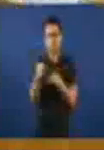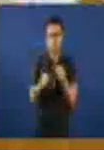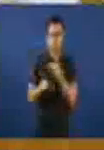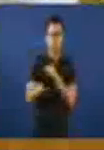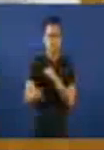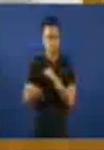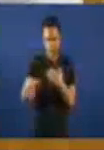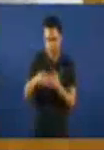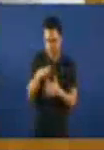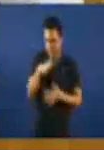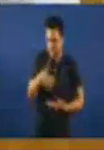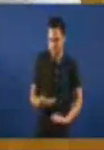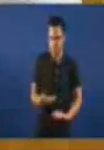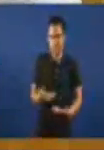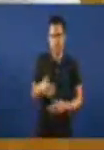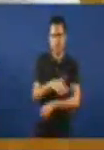hoxe.